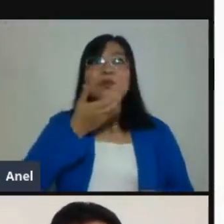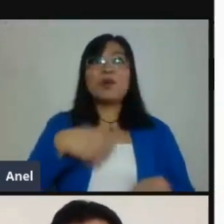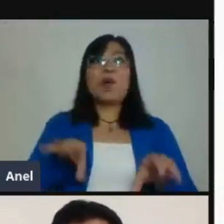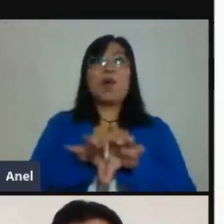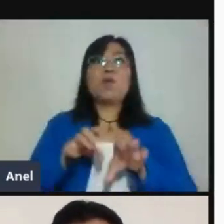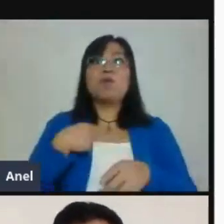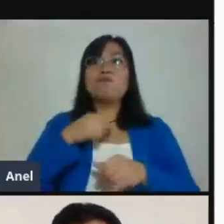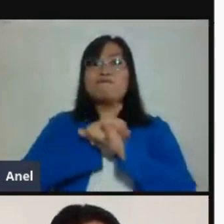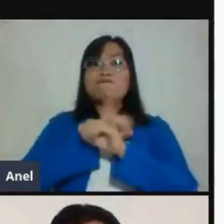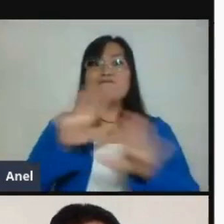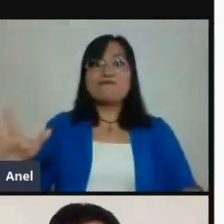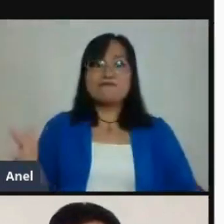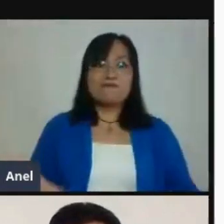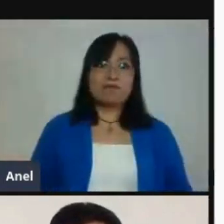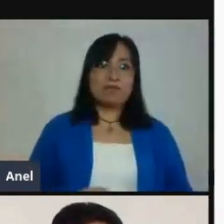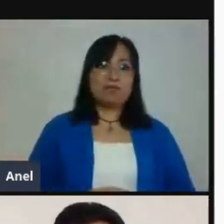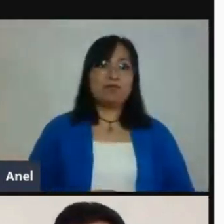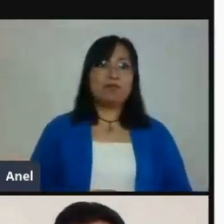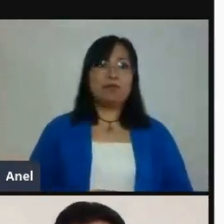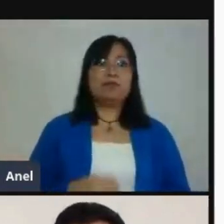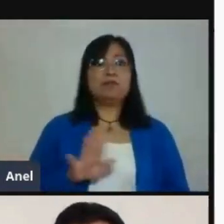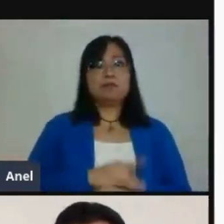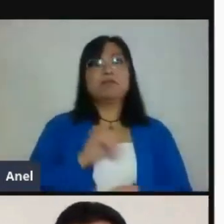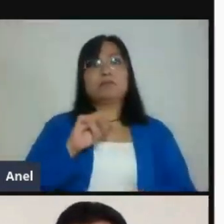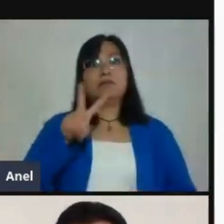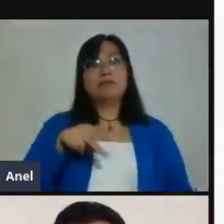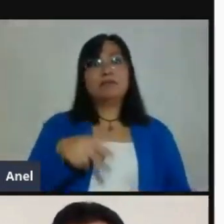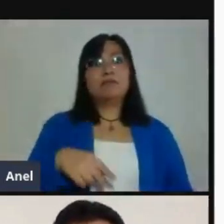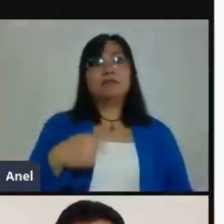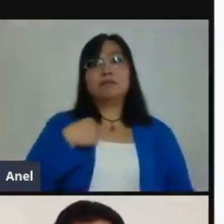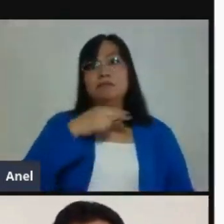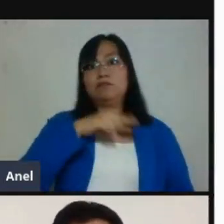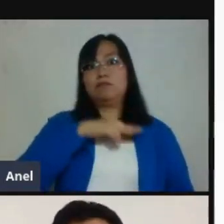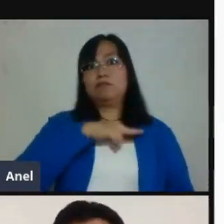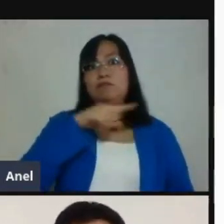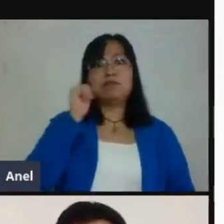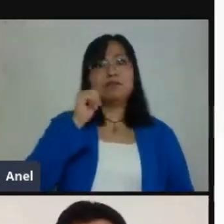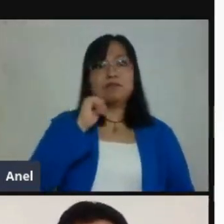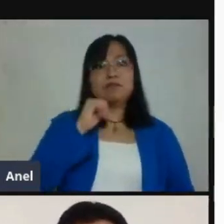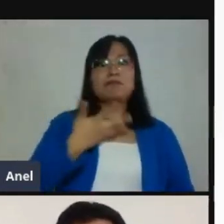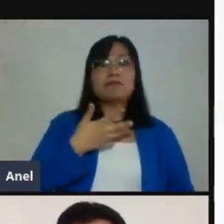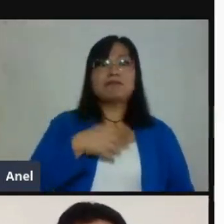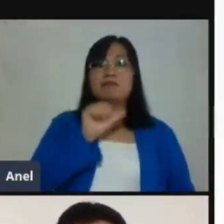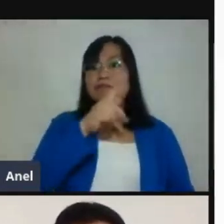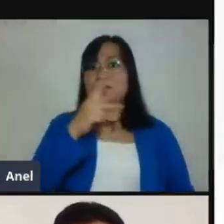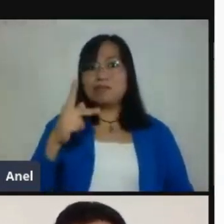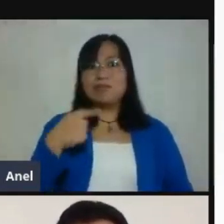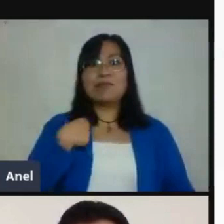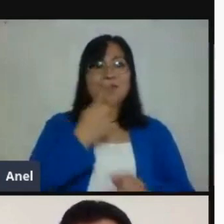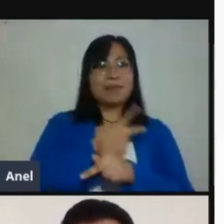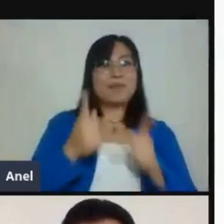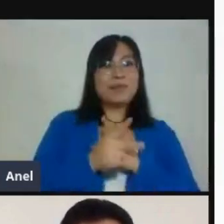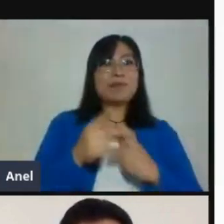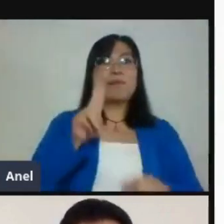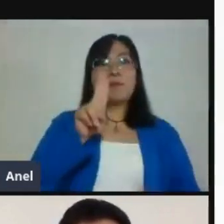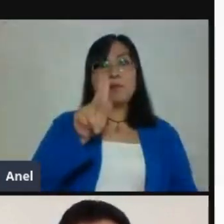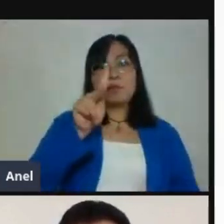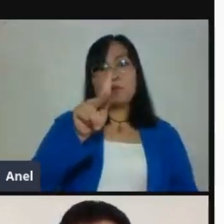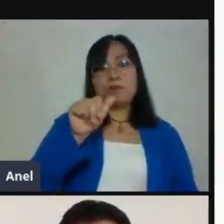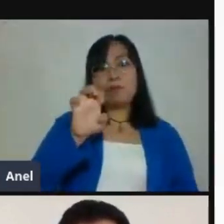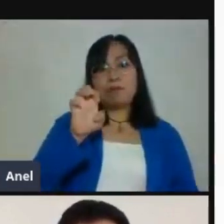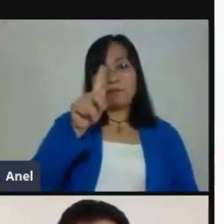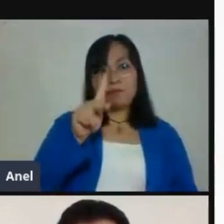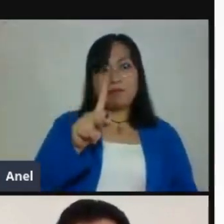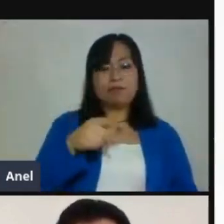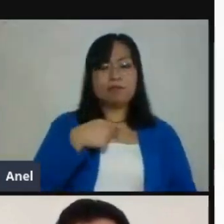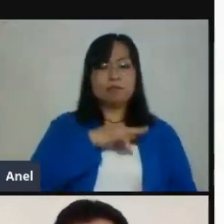utilizamos la propia app de PREPA SUPAEF para comunicar todo lo que es de manera oficial y viene desde lo más